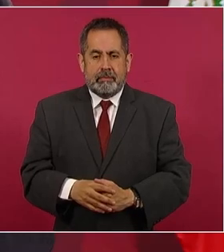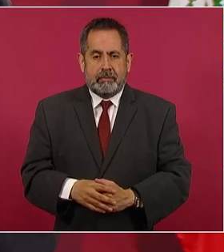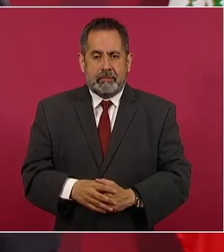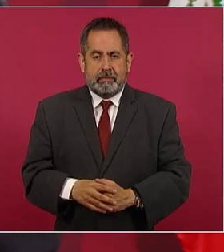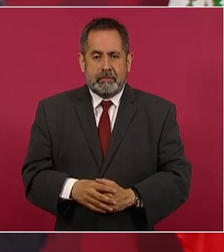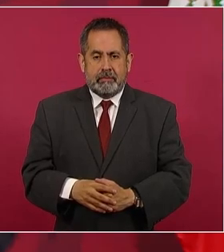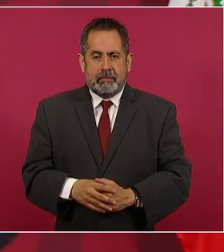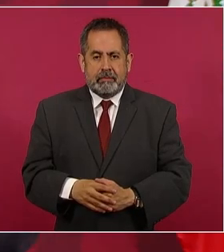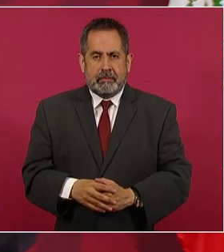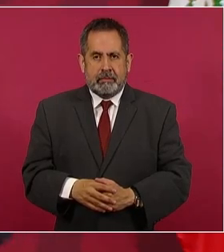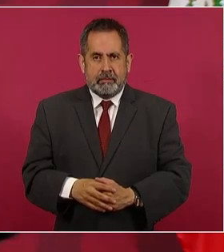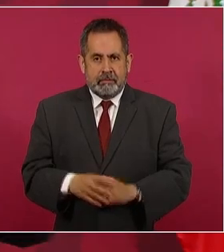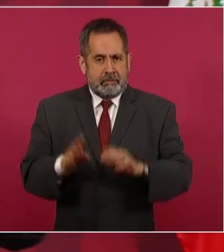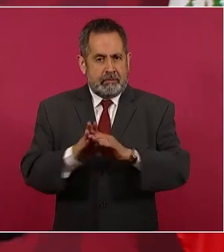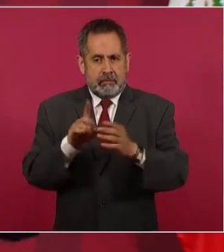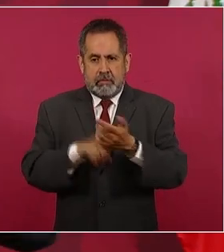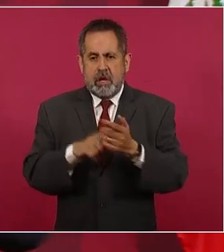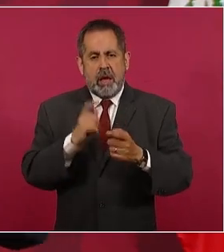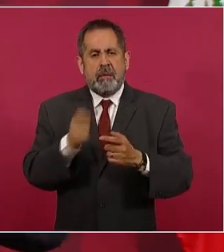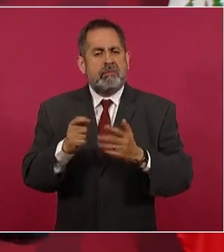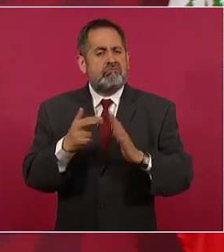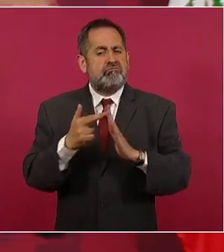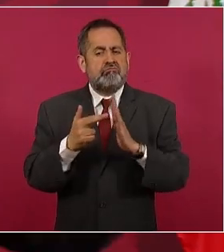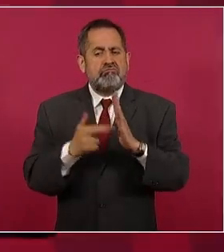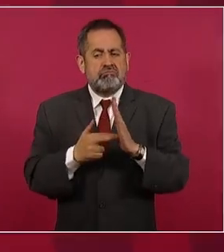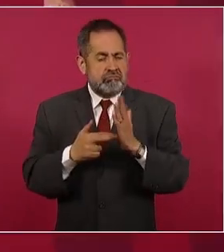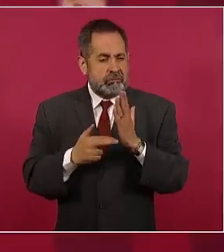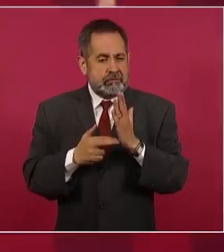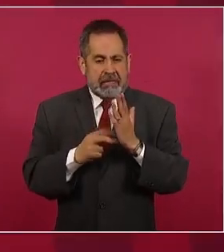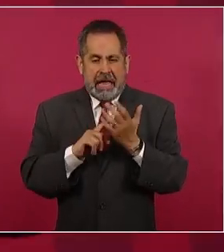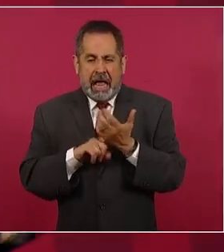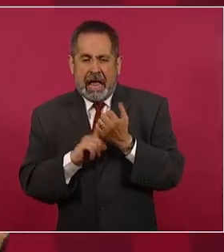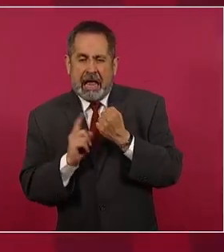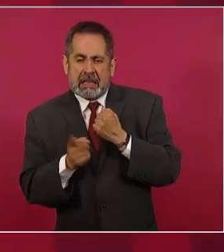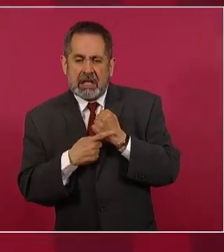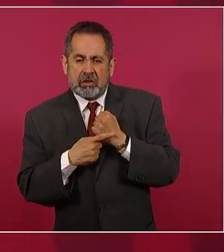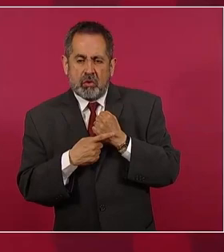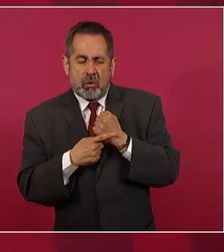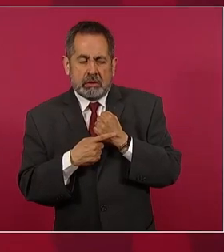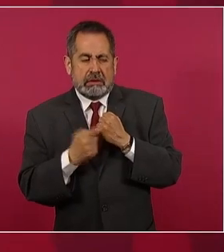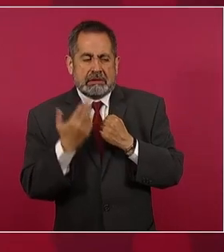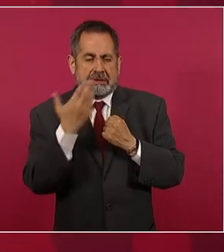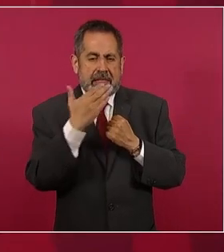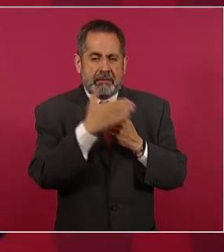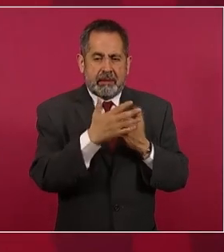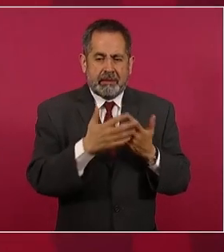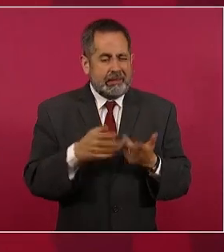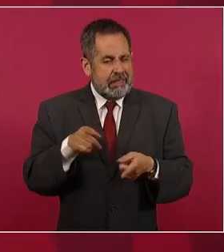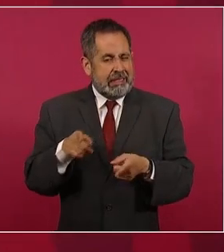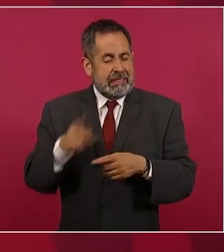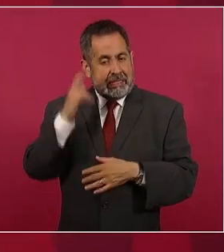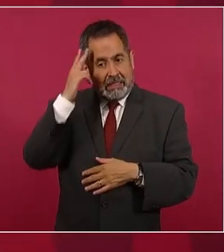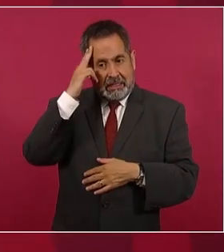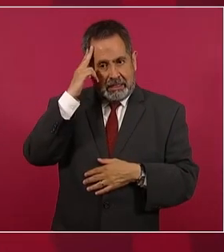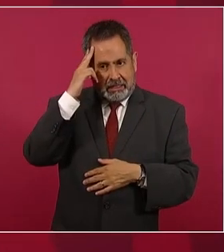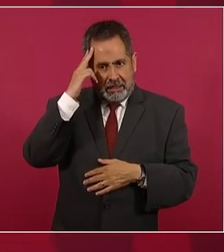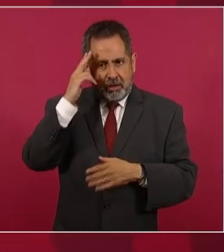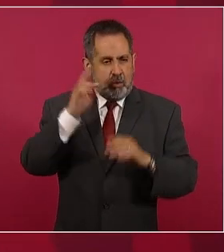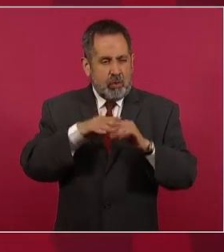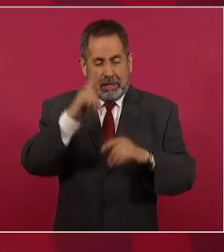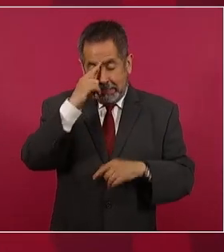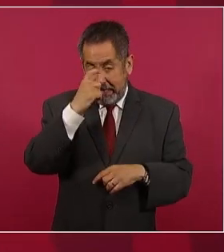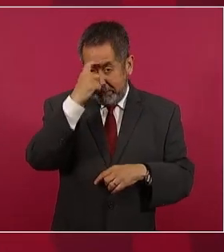y habían las reglas no escritas, famosas. Él creó lo del tapado.